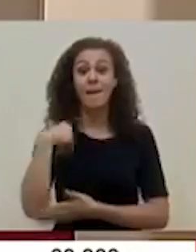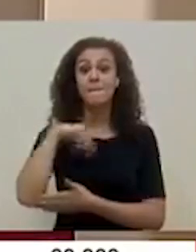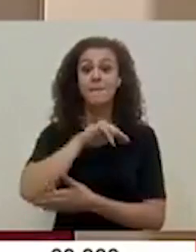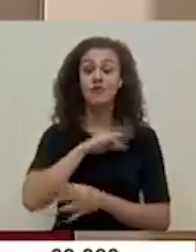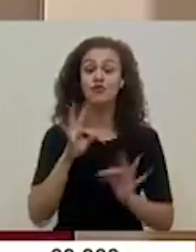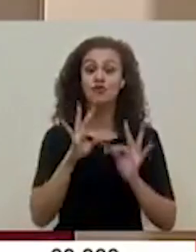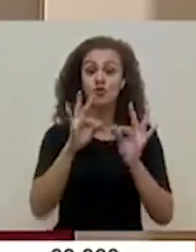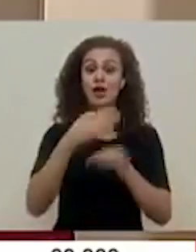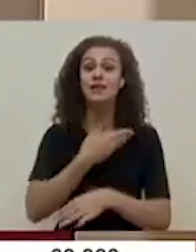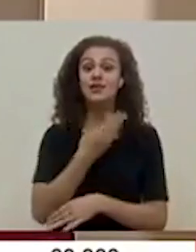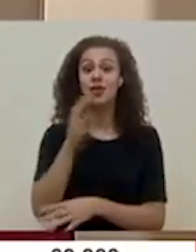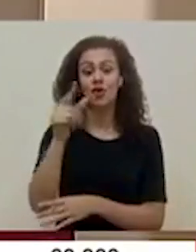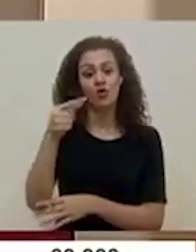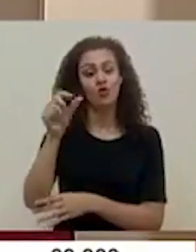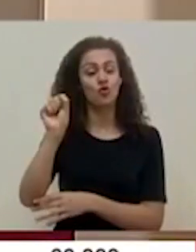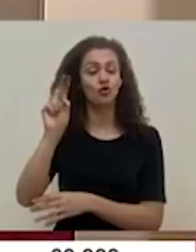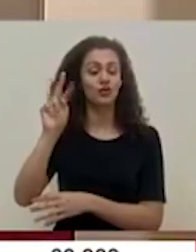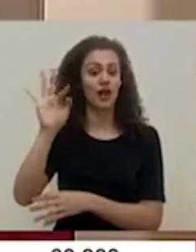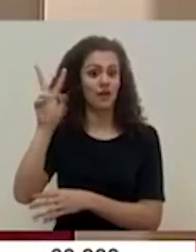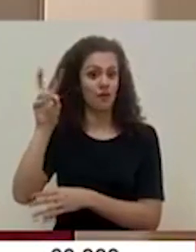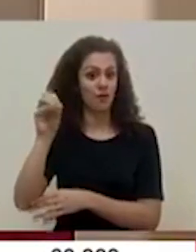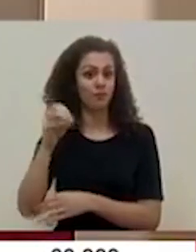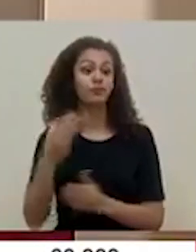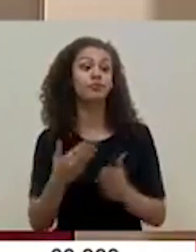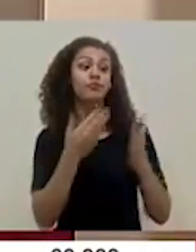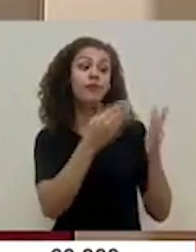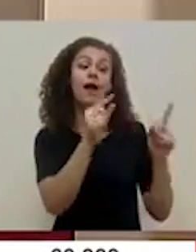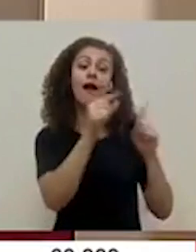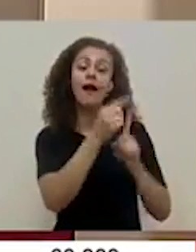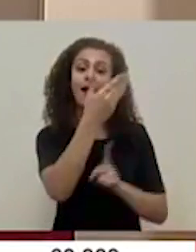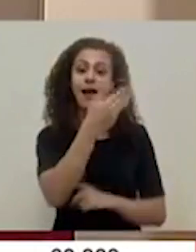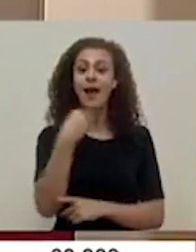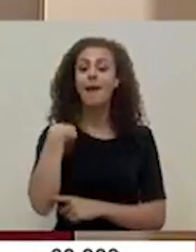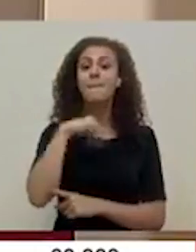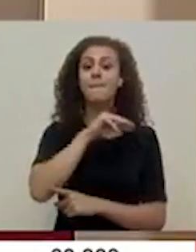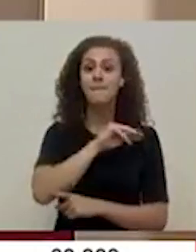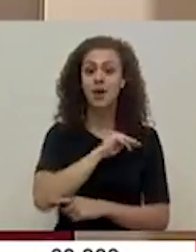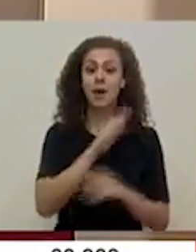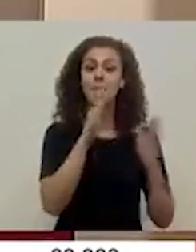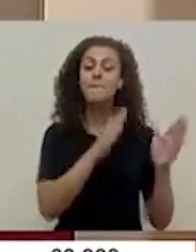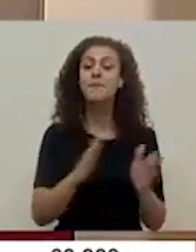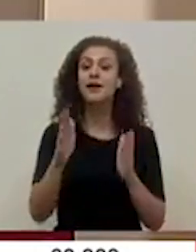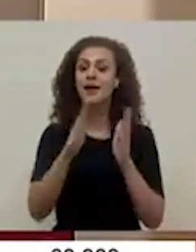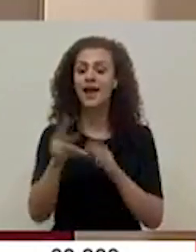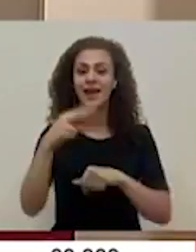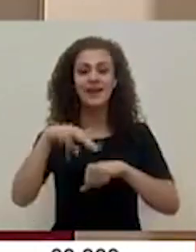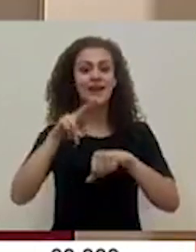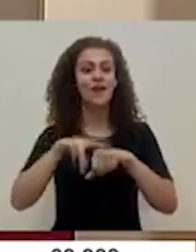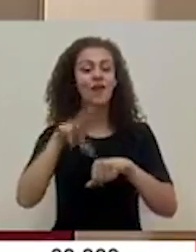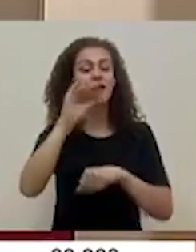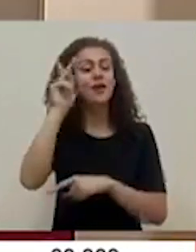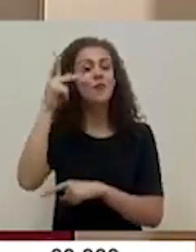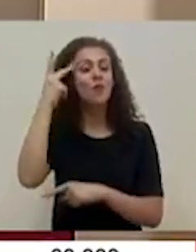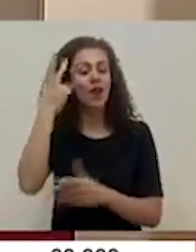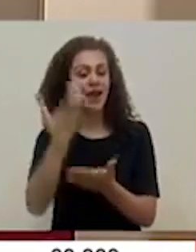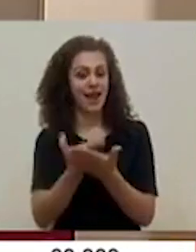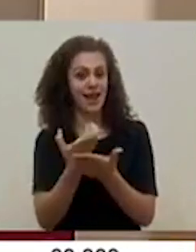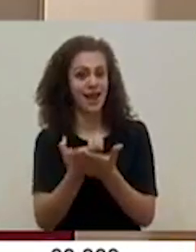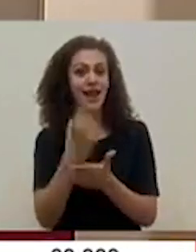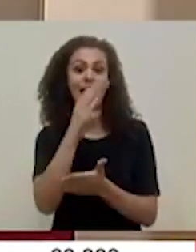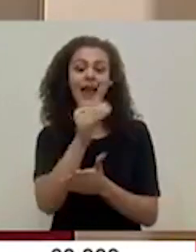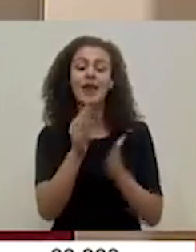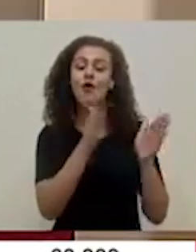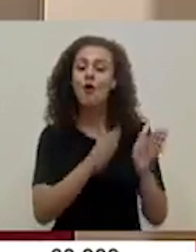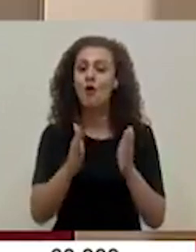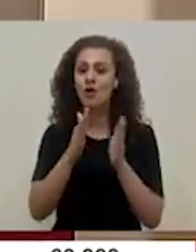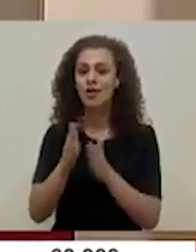de Turismo, el señor Gustavo Segura. Cedemos el uso de la palabra a la ministra de Planificación Nacional y Política Económica y